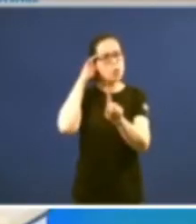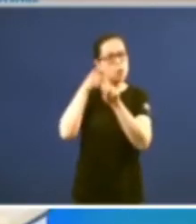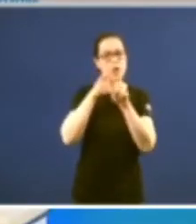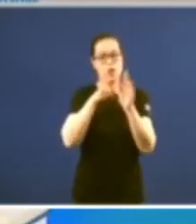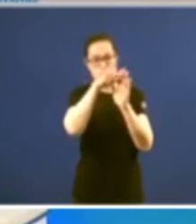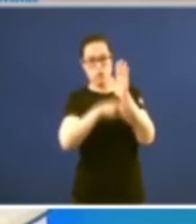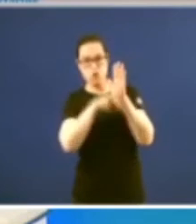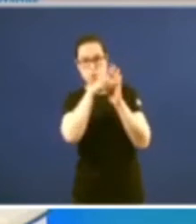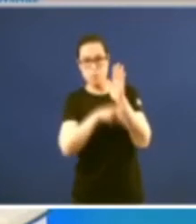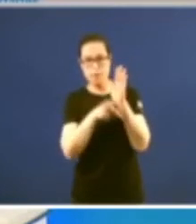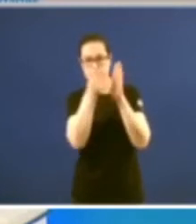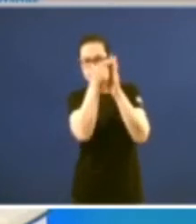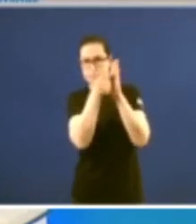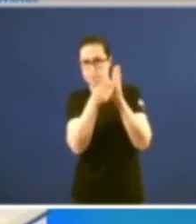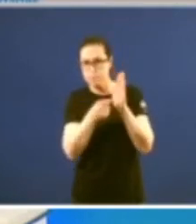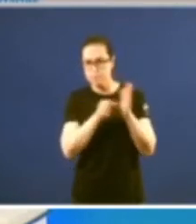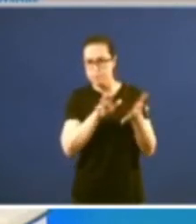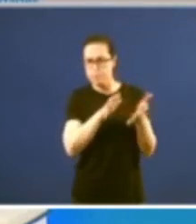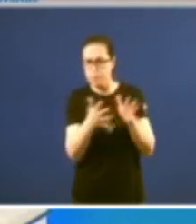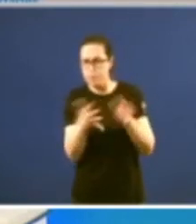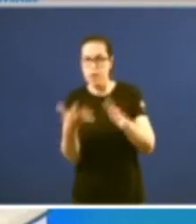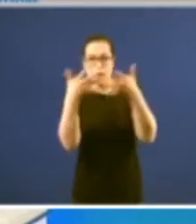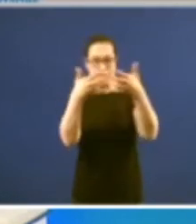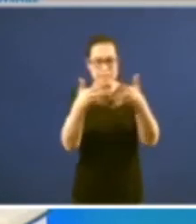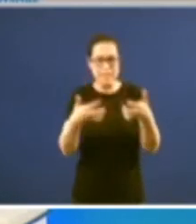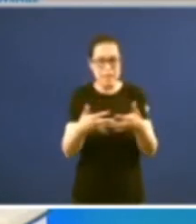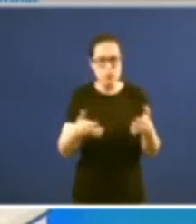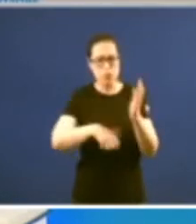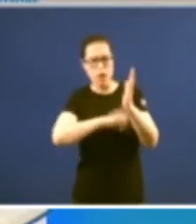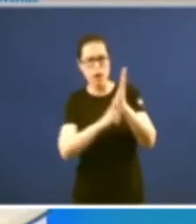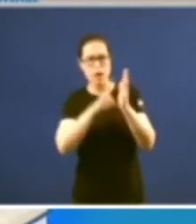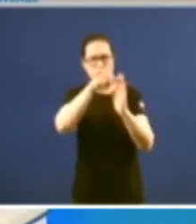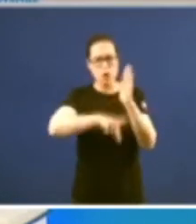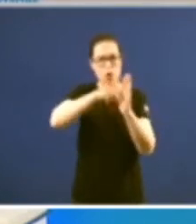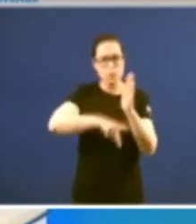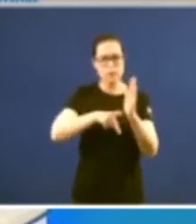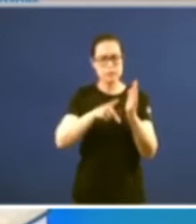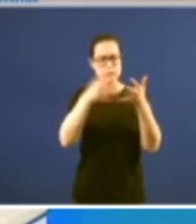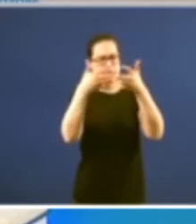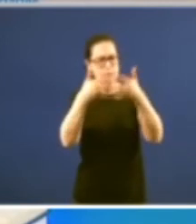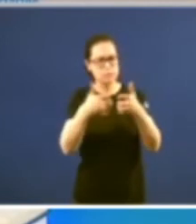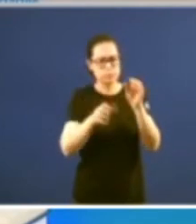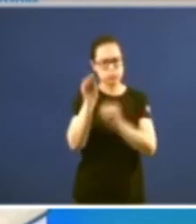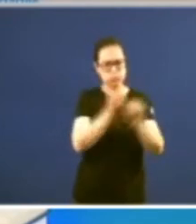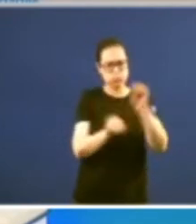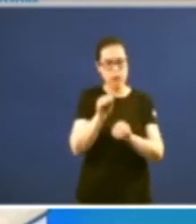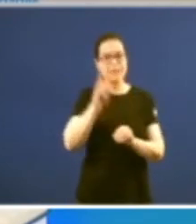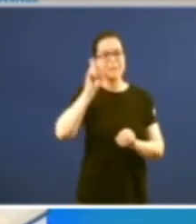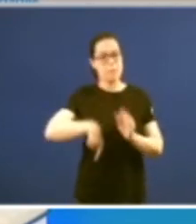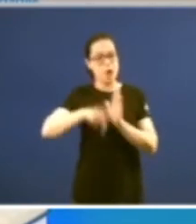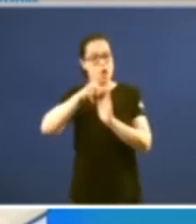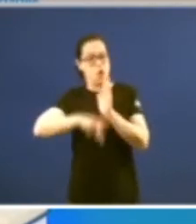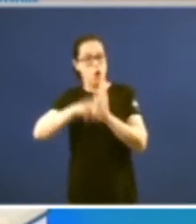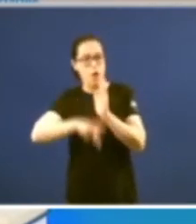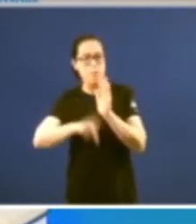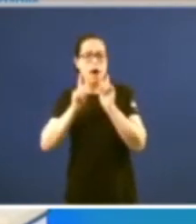sobre todo no solo en la elaboración de los textos normativos sino también de aquel conjunto de disposiciones normativas sin